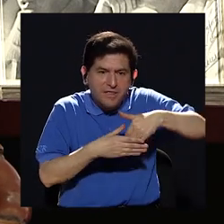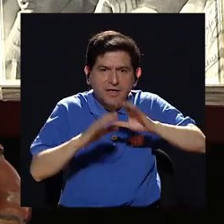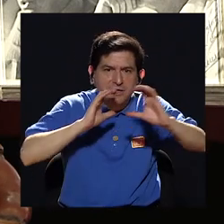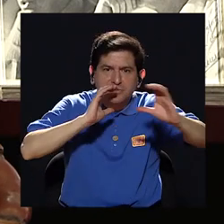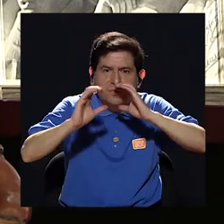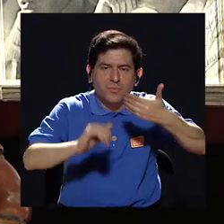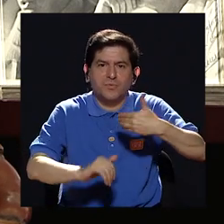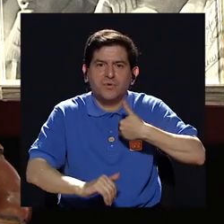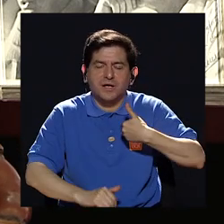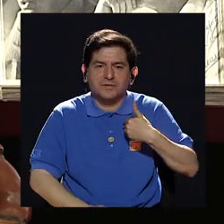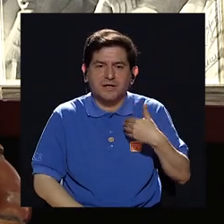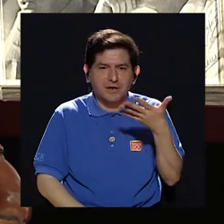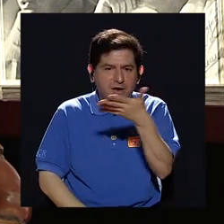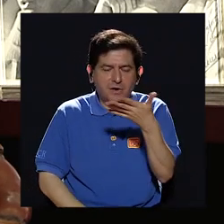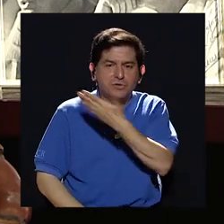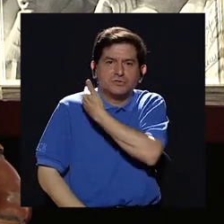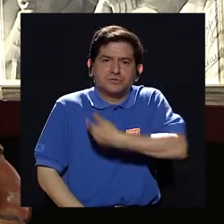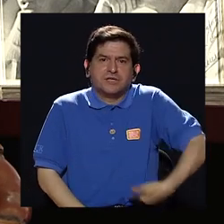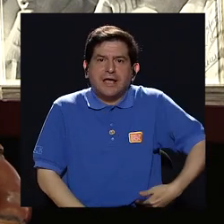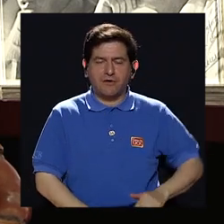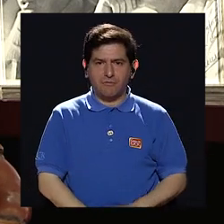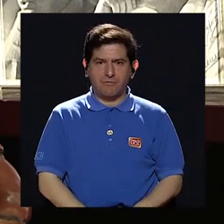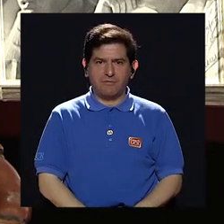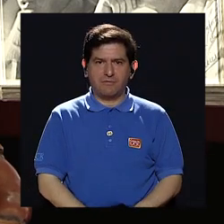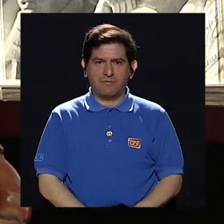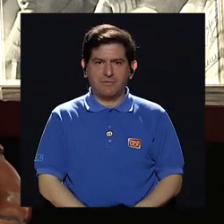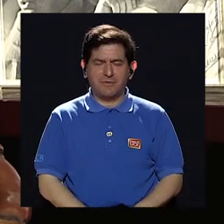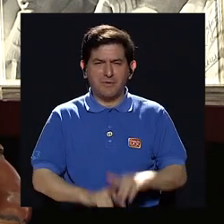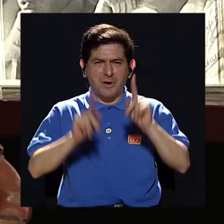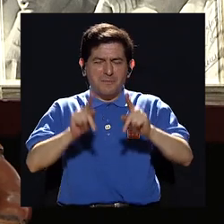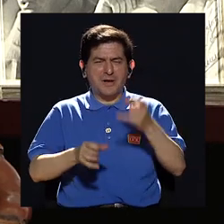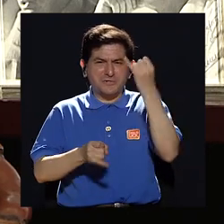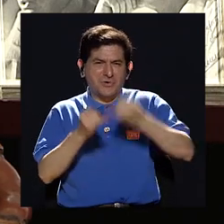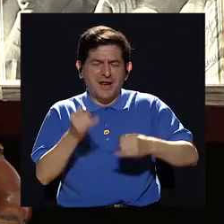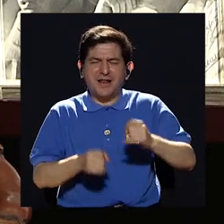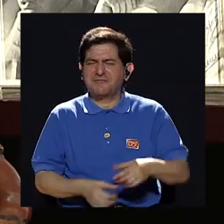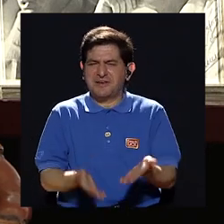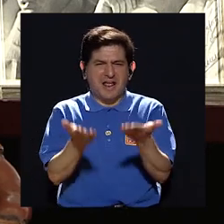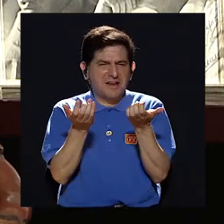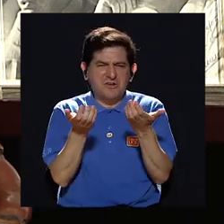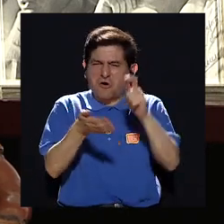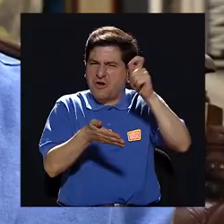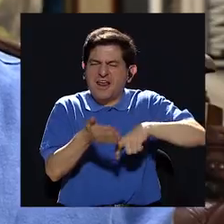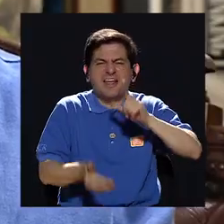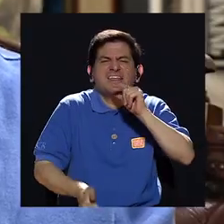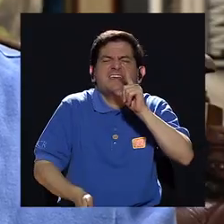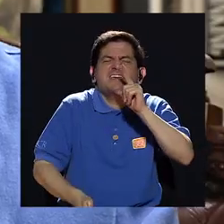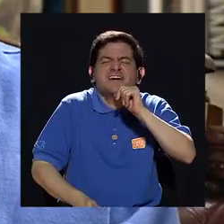pasaba adentro en esas conversaciones que tenían entre los presidentes? ¿quién se estaba quitando de último momento para no firmar?